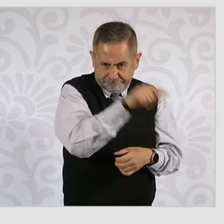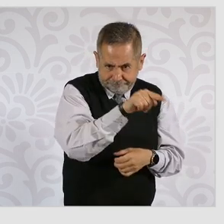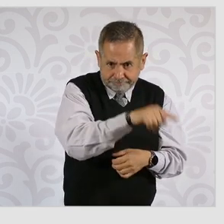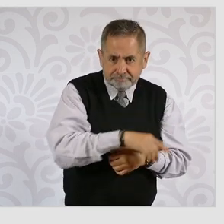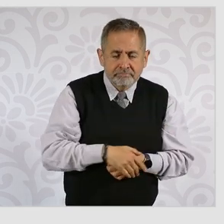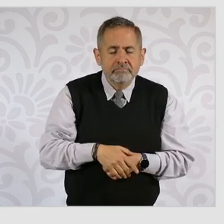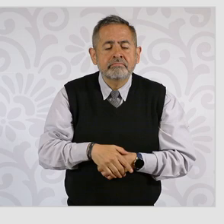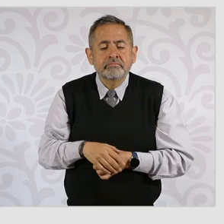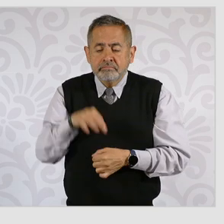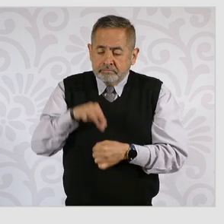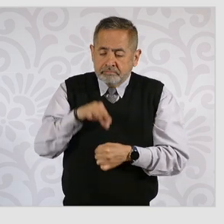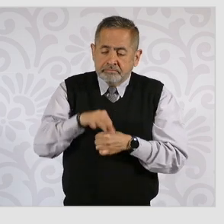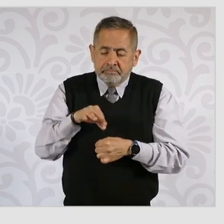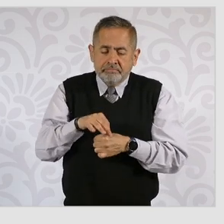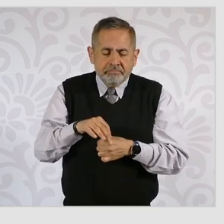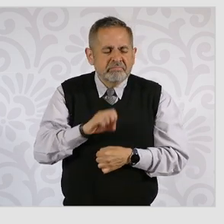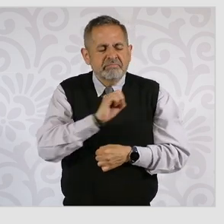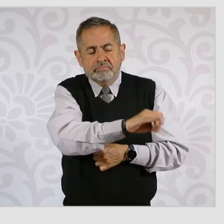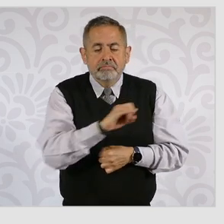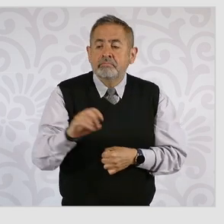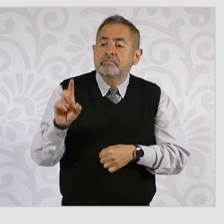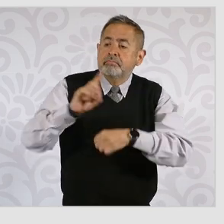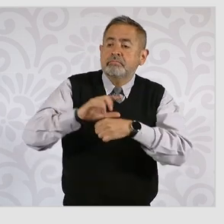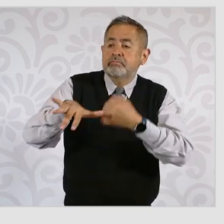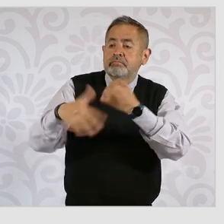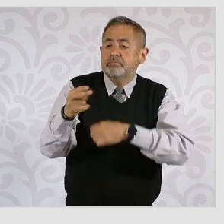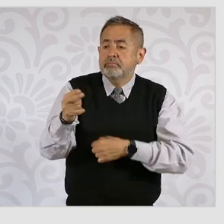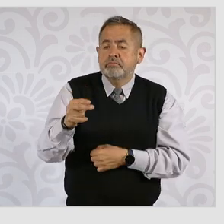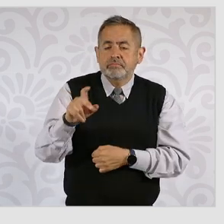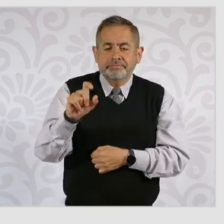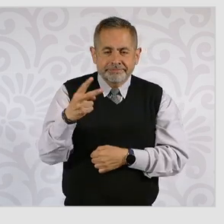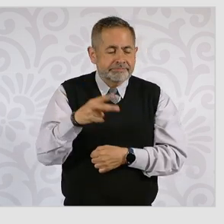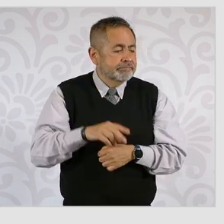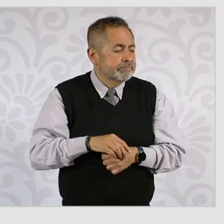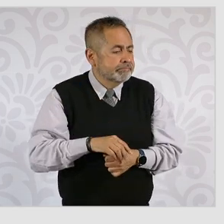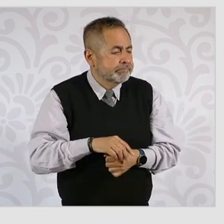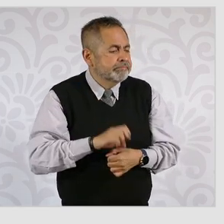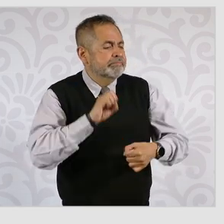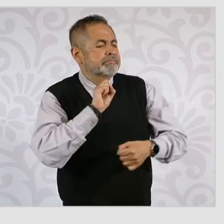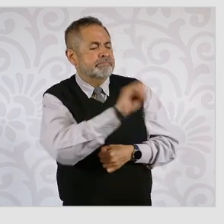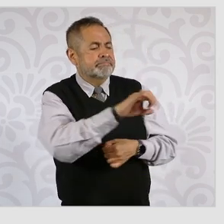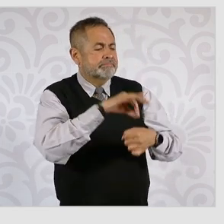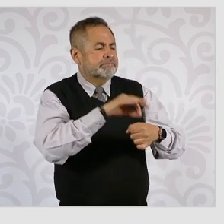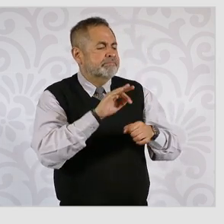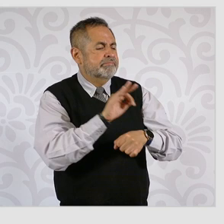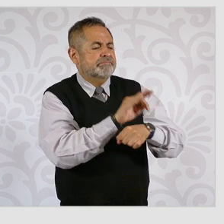votaron el 15 de noviembre de 2023 a favor de otorgar un amparo a José Luis